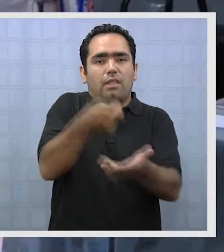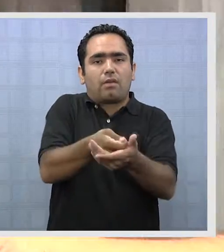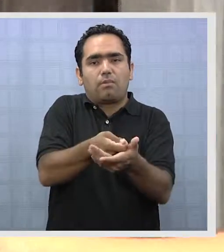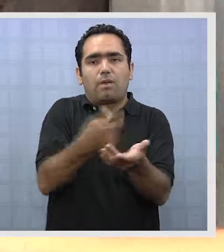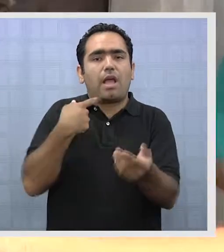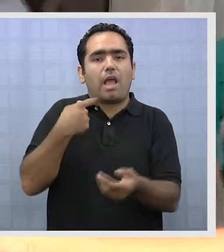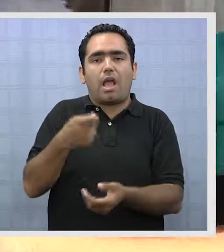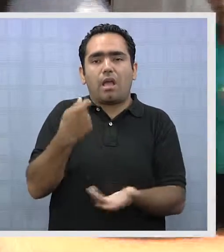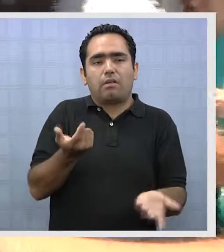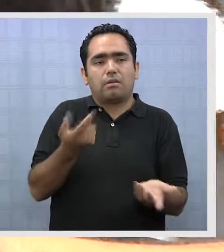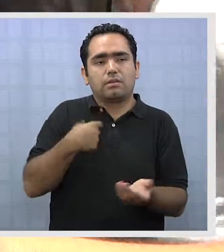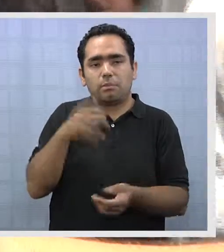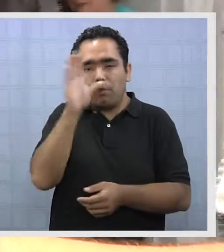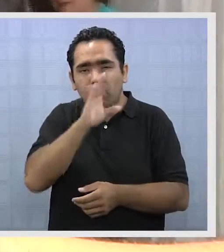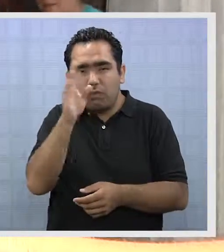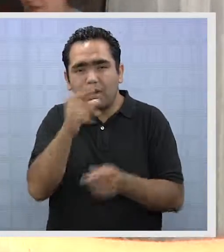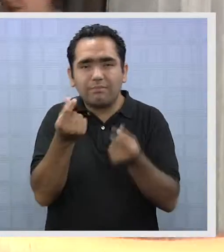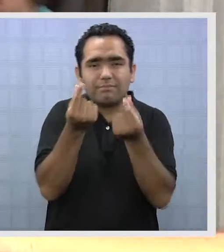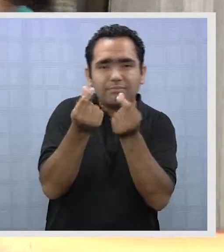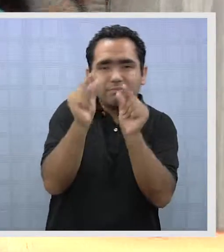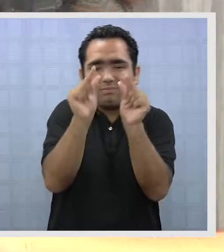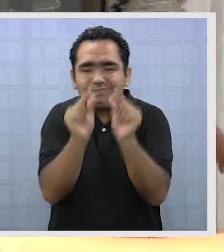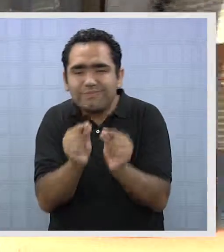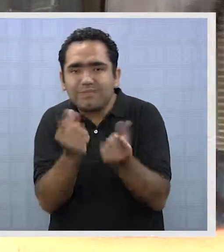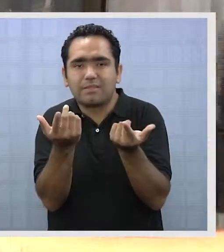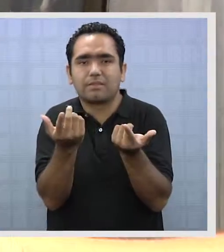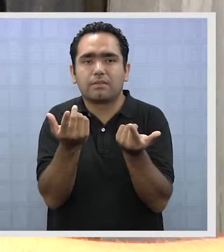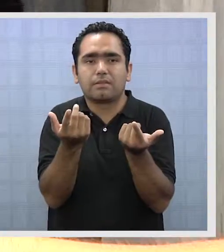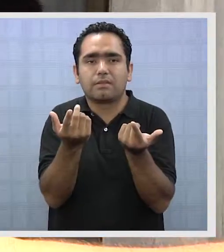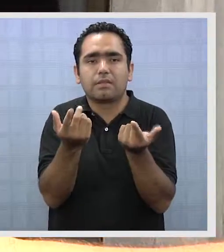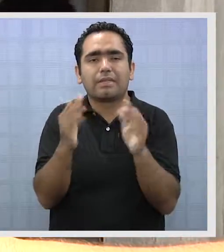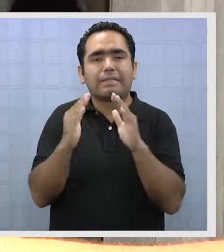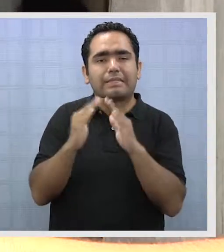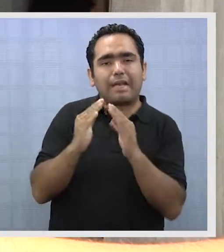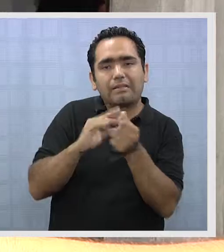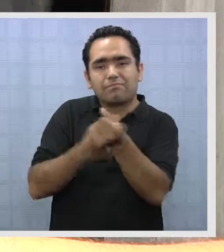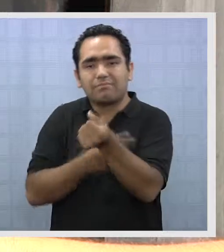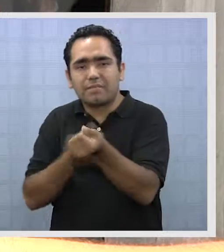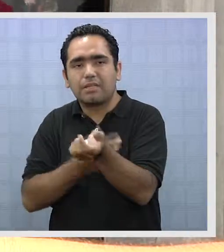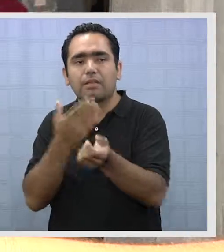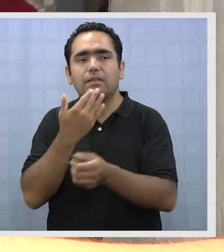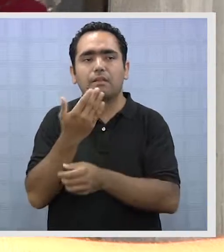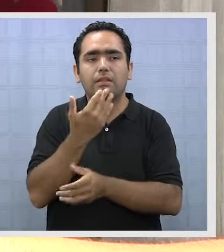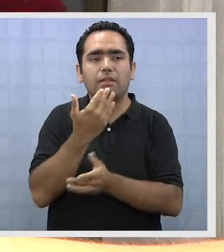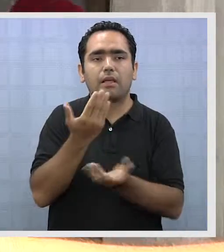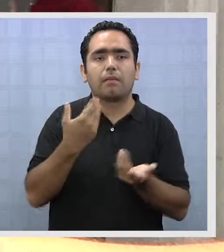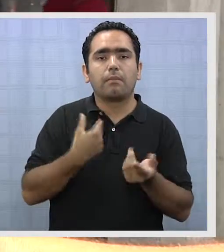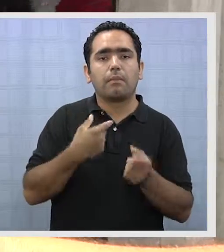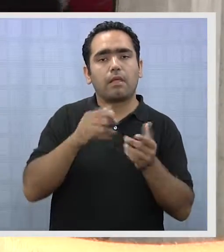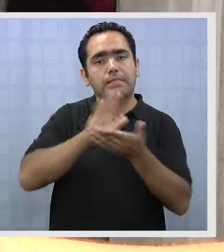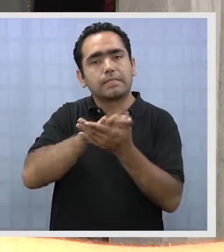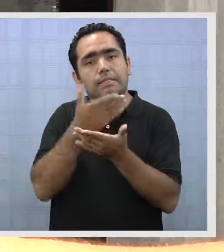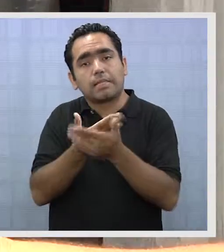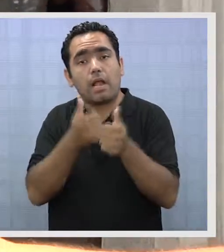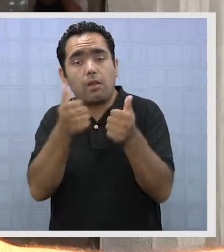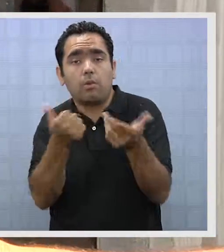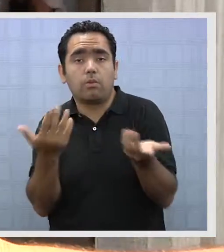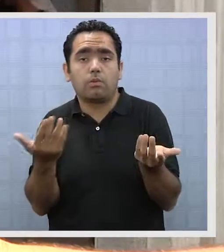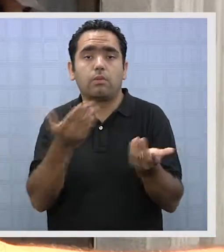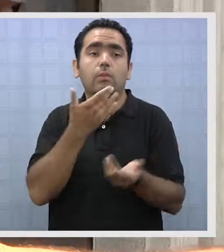los medios como para comprar el remedio más caro y siempre uno busca la economía para el hogar y también